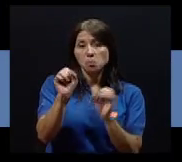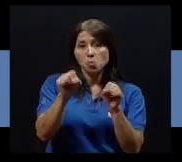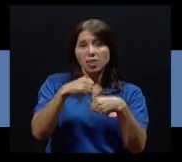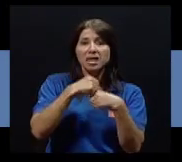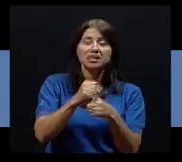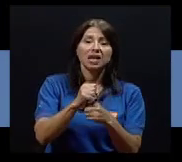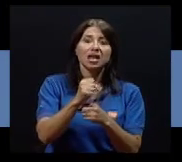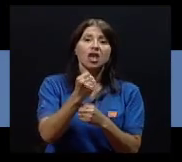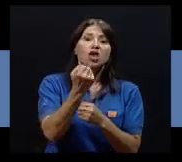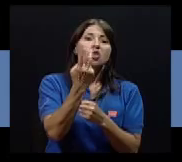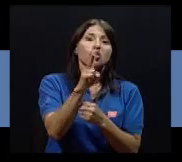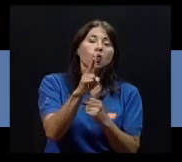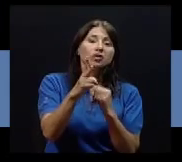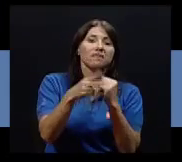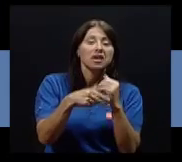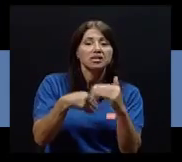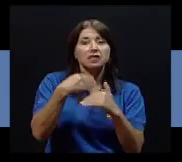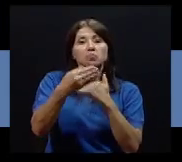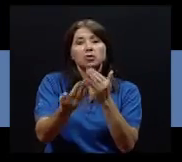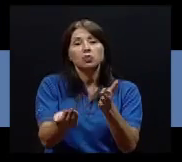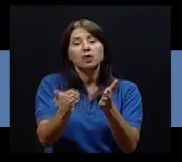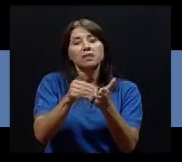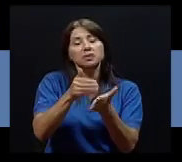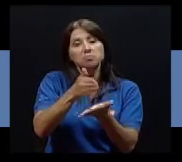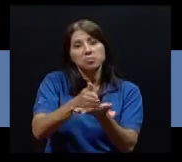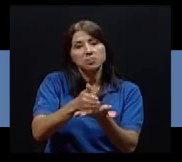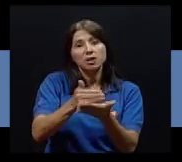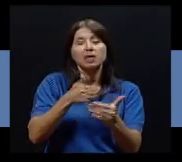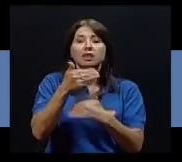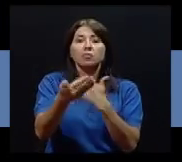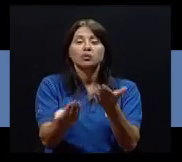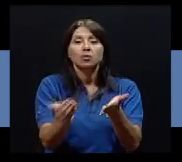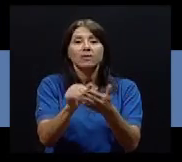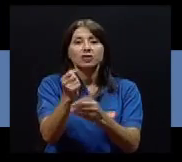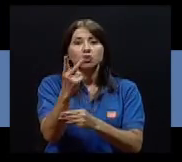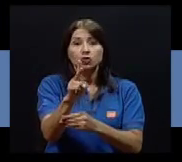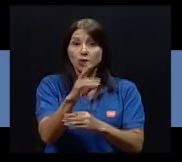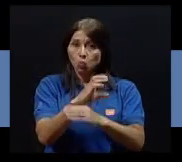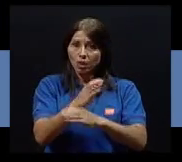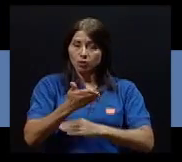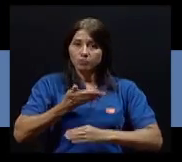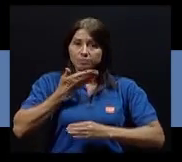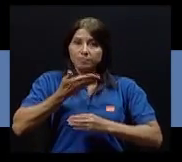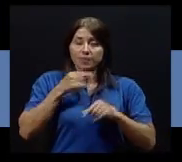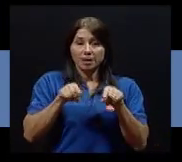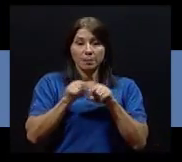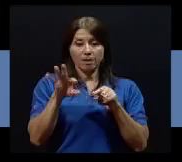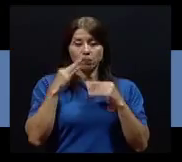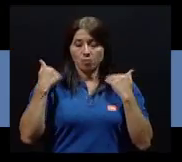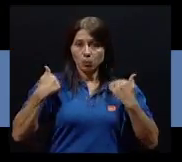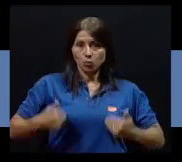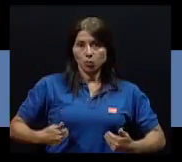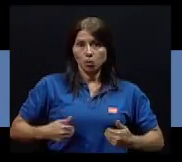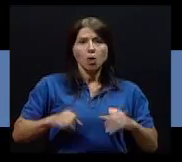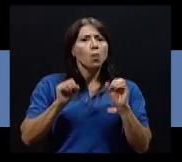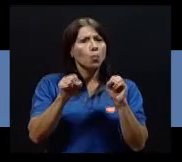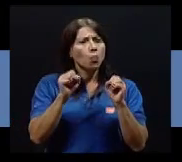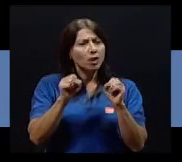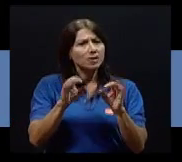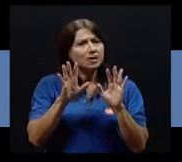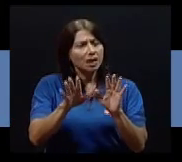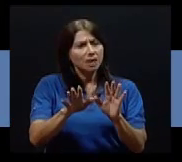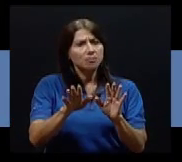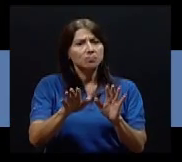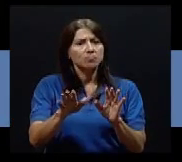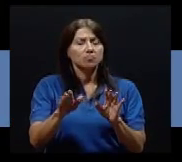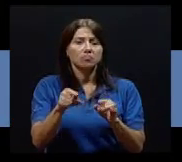ambas se pueden realizar 3 series de 12 a 15 repeticiones, cuidando la respiración y la postura. Las lagartijas pueden ser completas